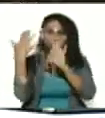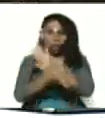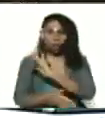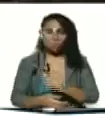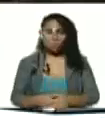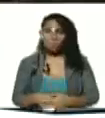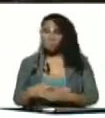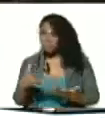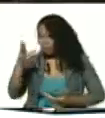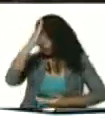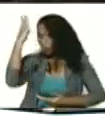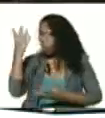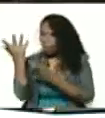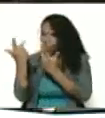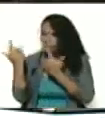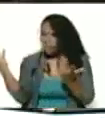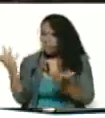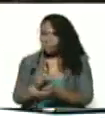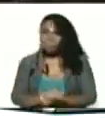Diosdado que me dice